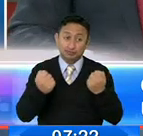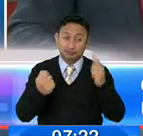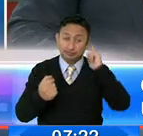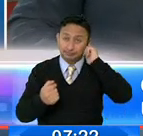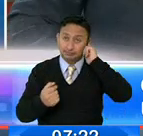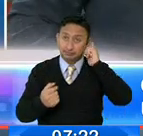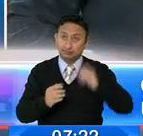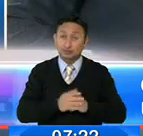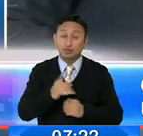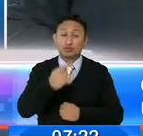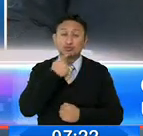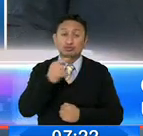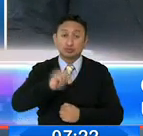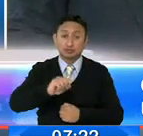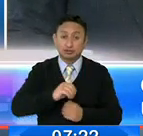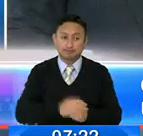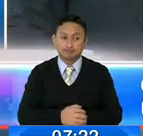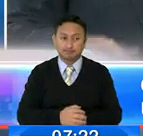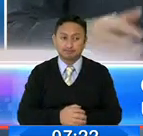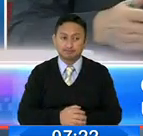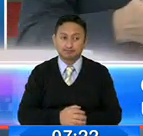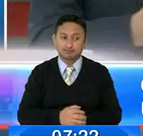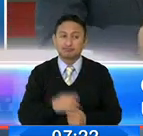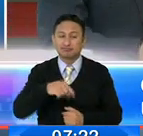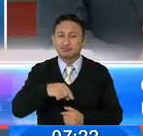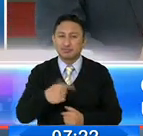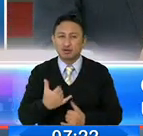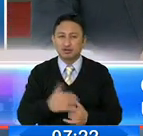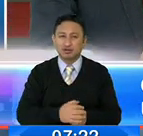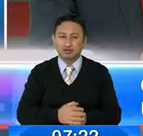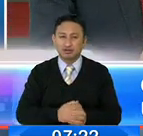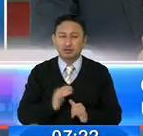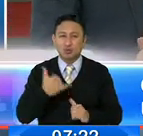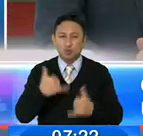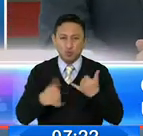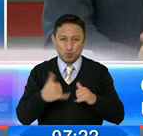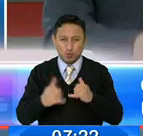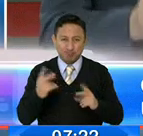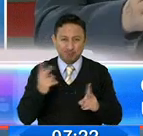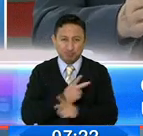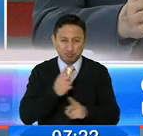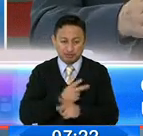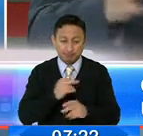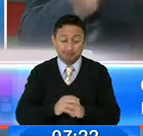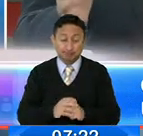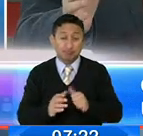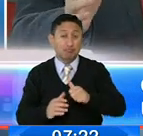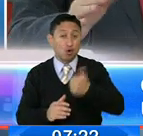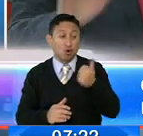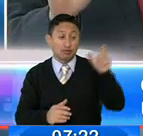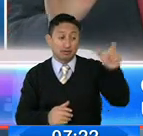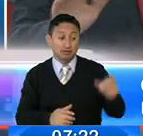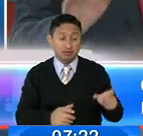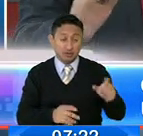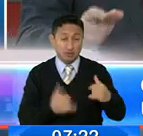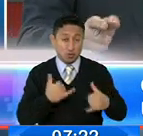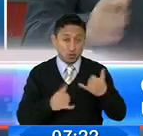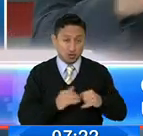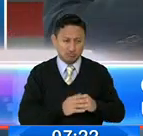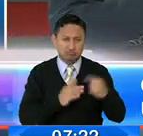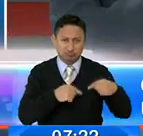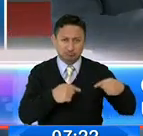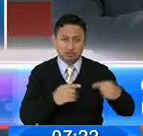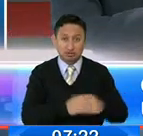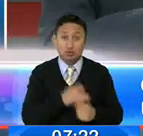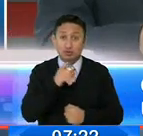usted mismo dice, abogada, un juego bastante peligroso. Hay otro juego que en la ciudad es permanente y